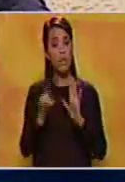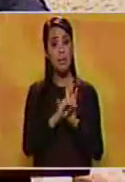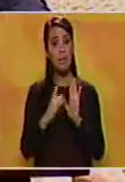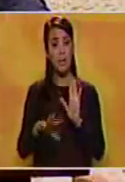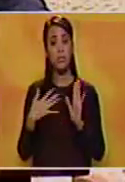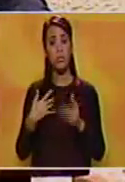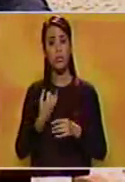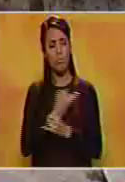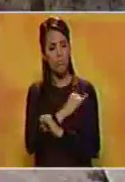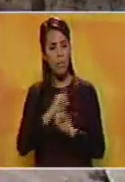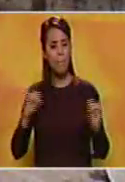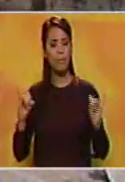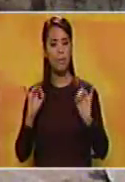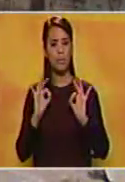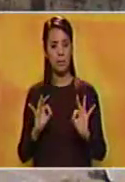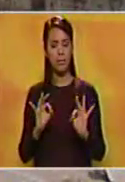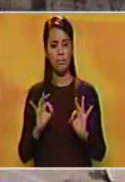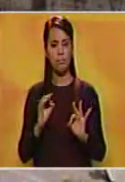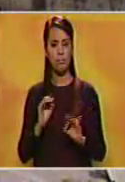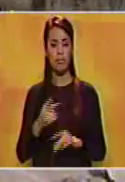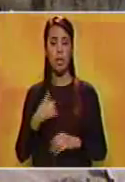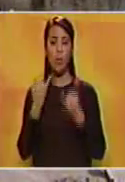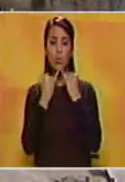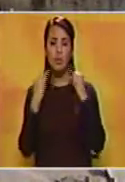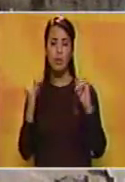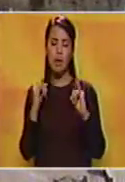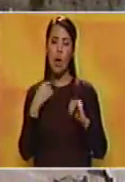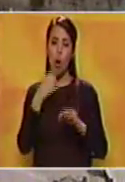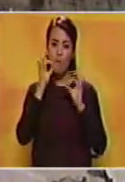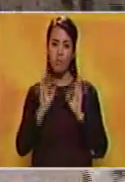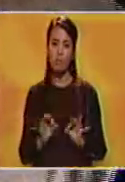autodeterminación y deja al hebreo como única lengua oficial.